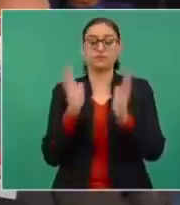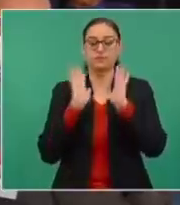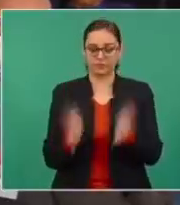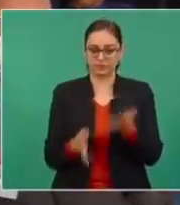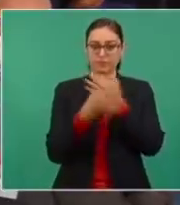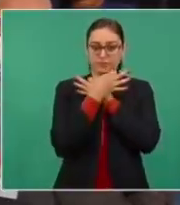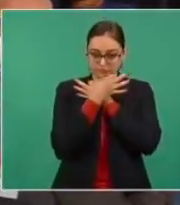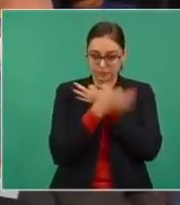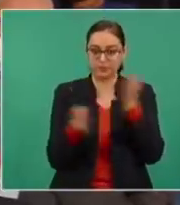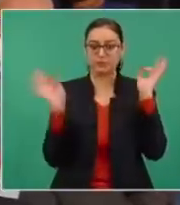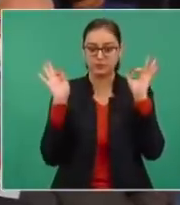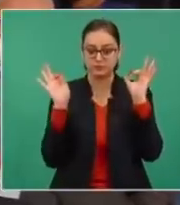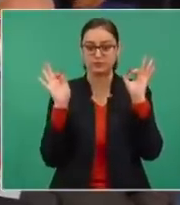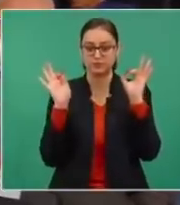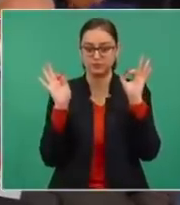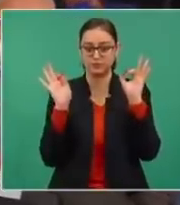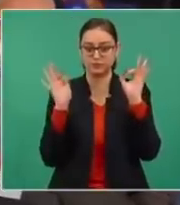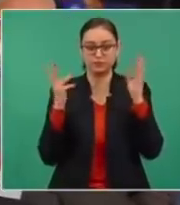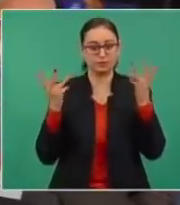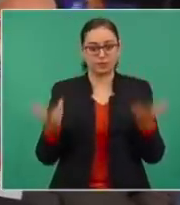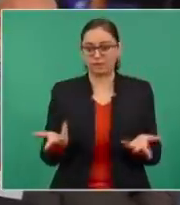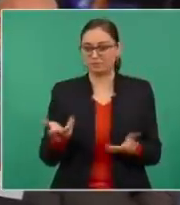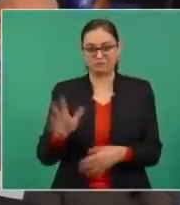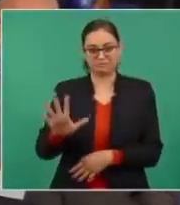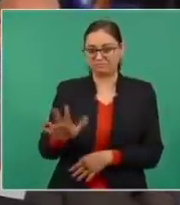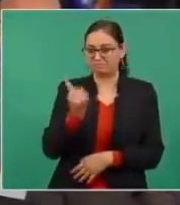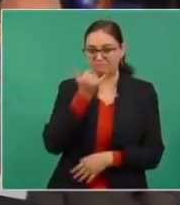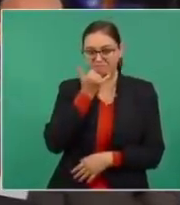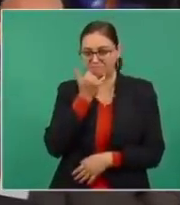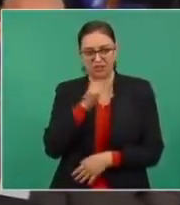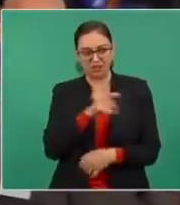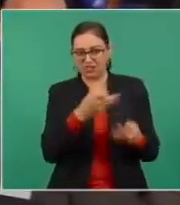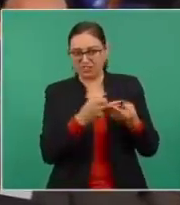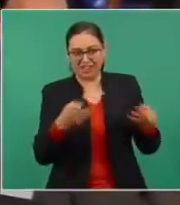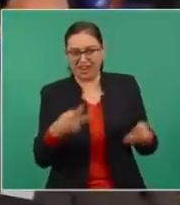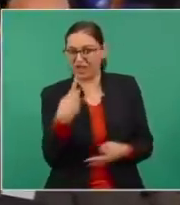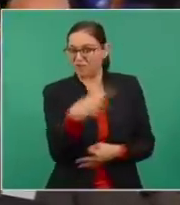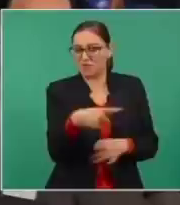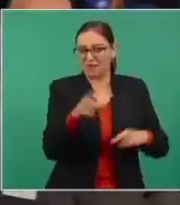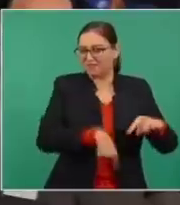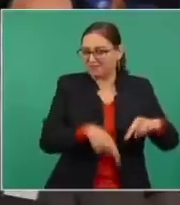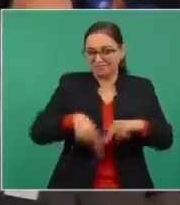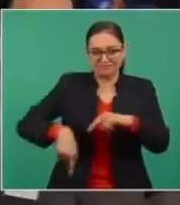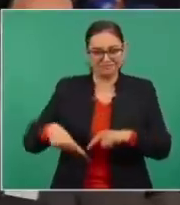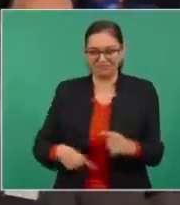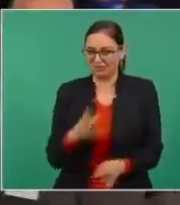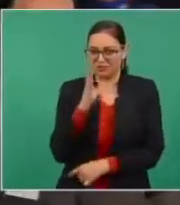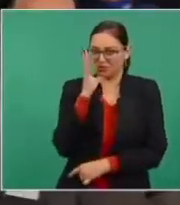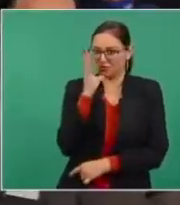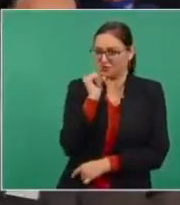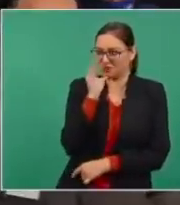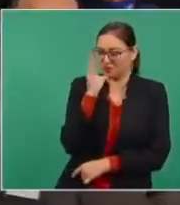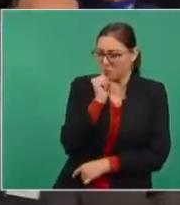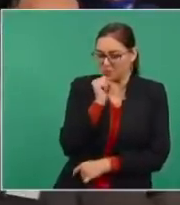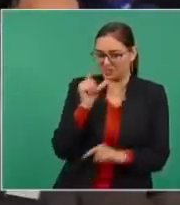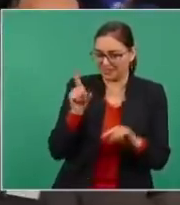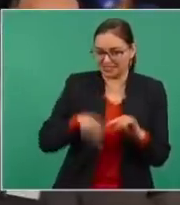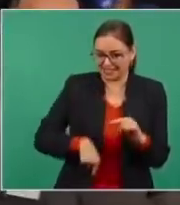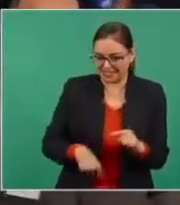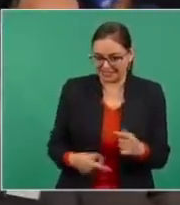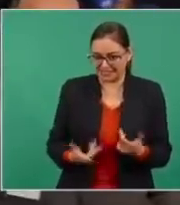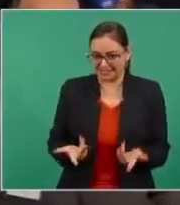diciendo no se le puede despojar a la gente de sus tierras y de su propiedad.